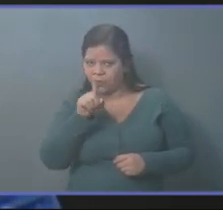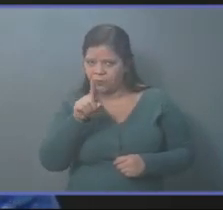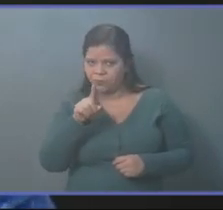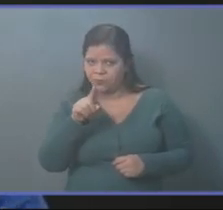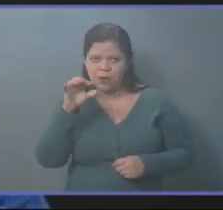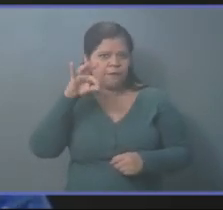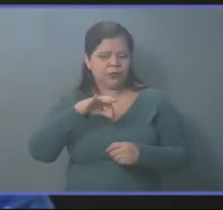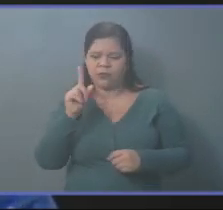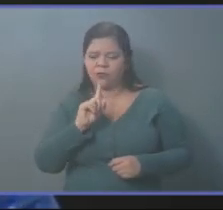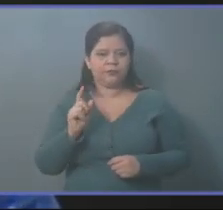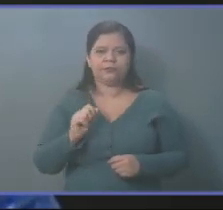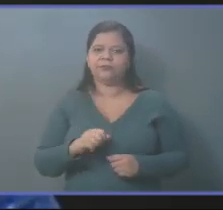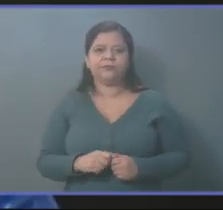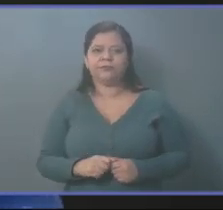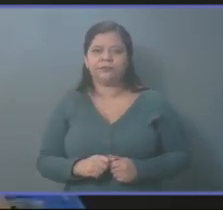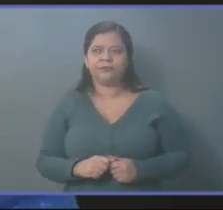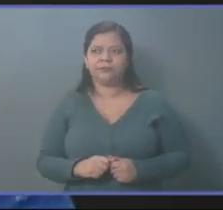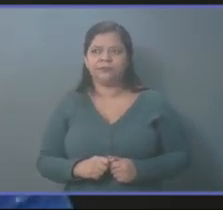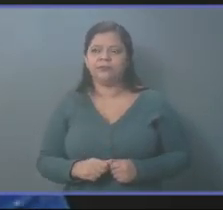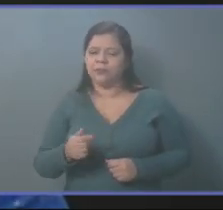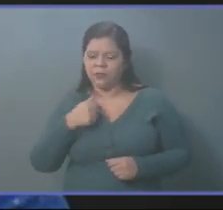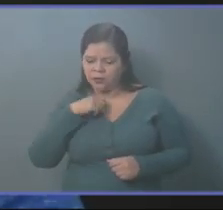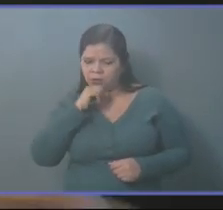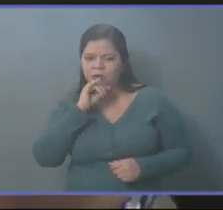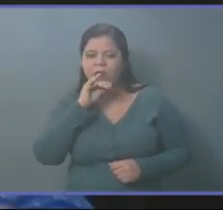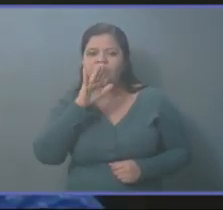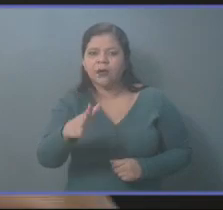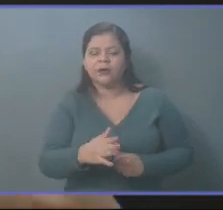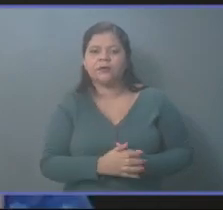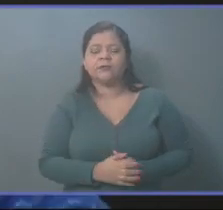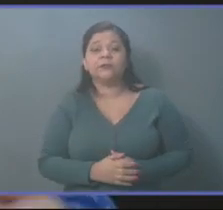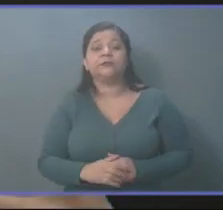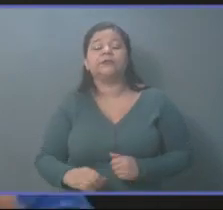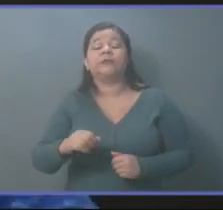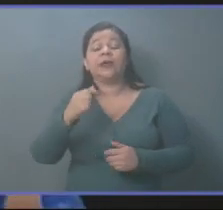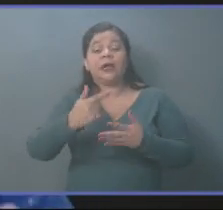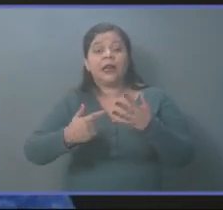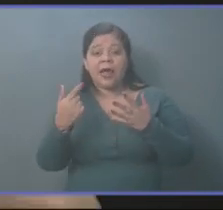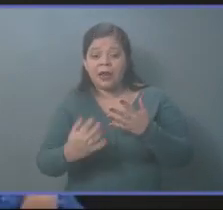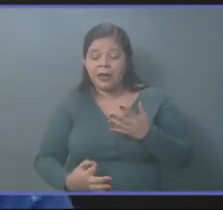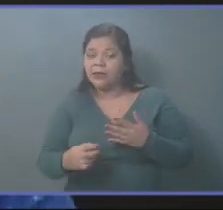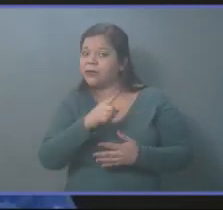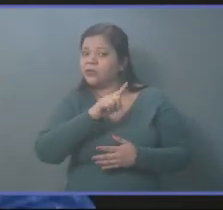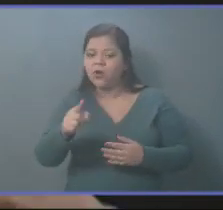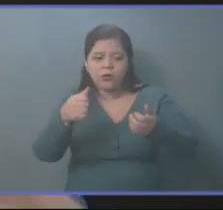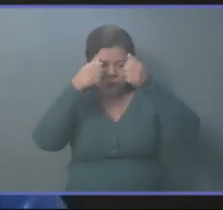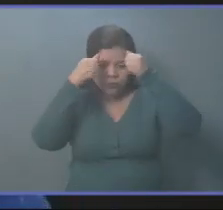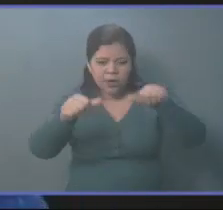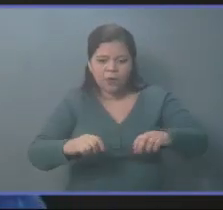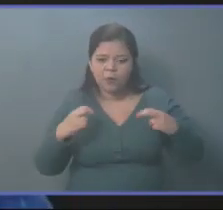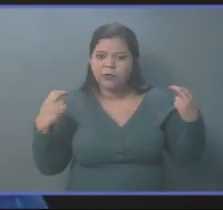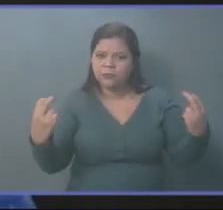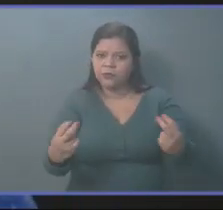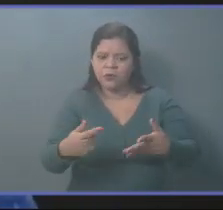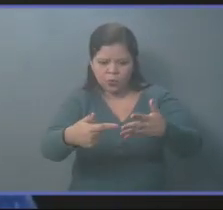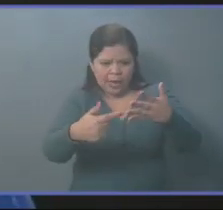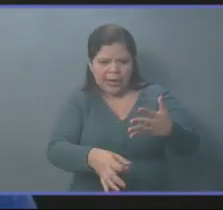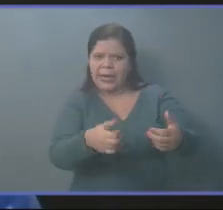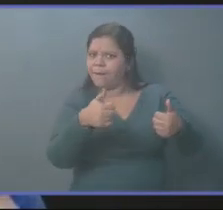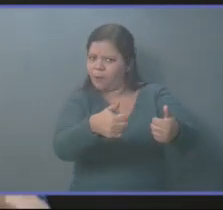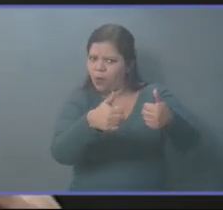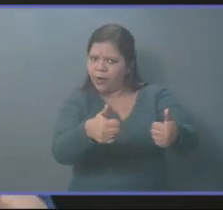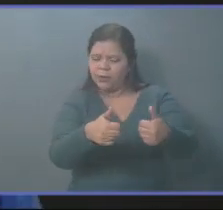no. Y dije, esta ley no es por consenso, por muy buena que sea,